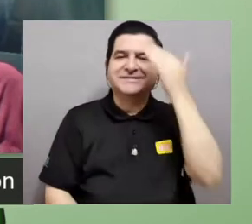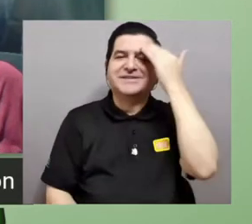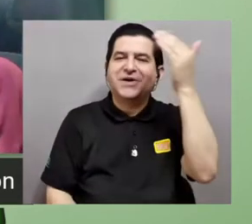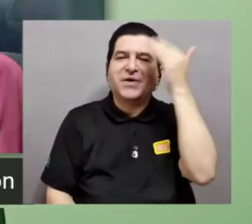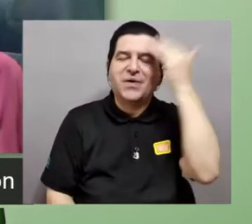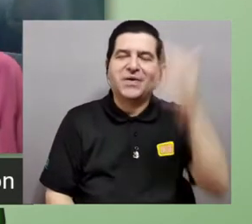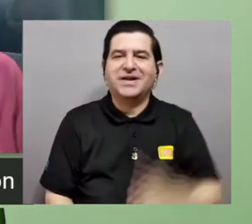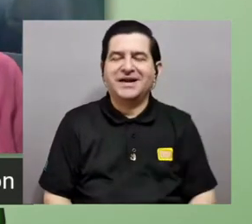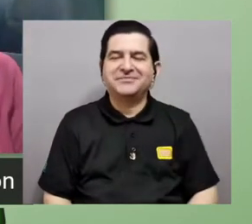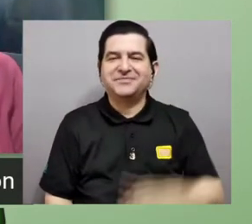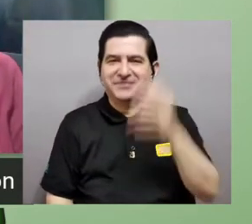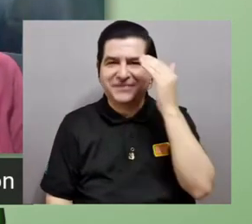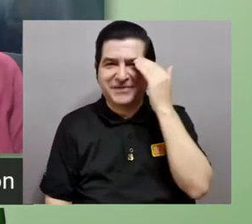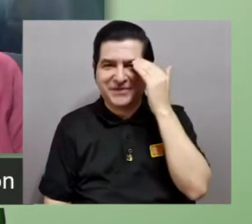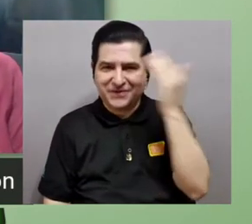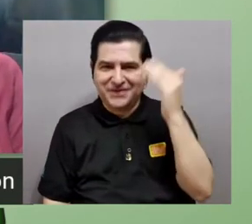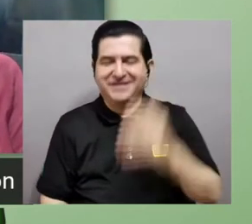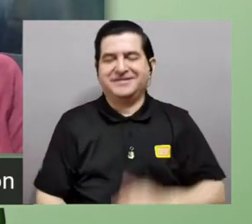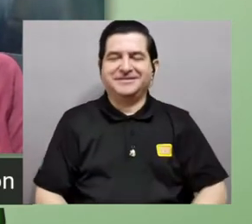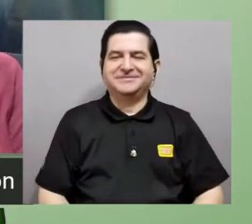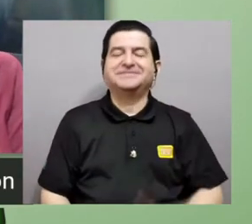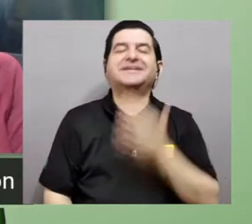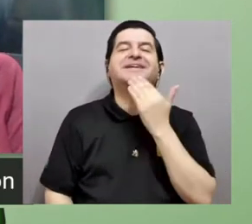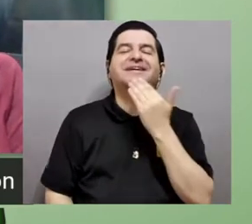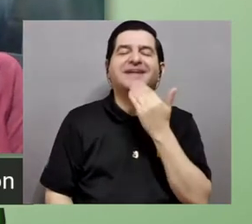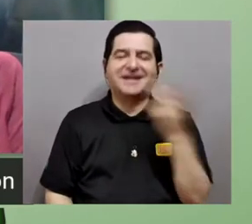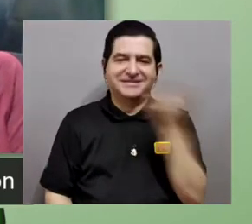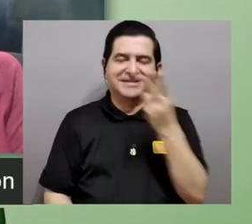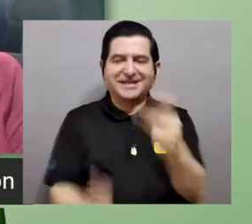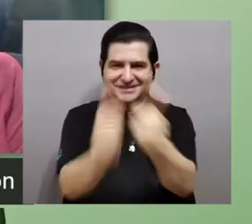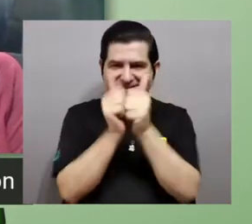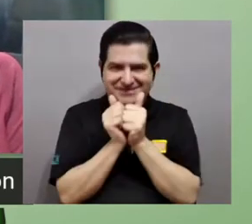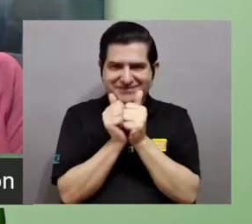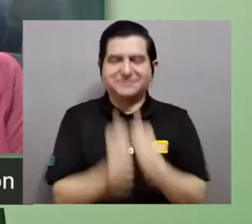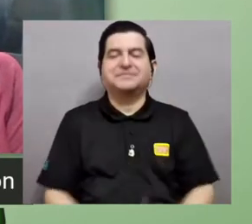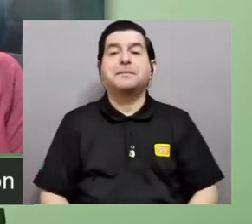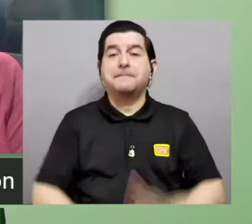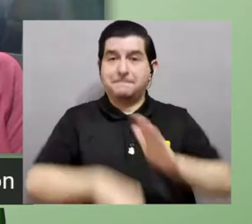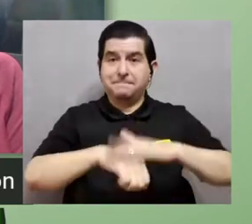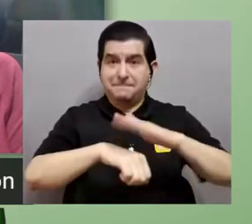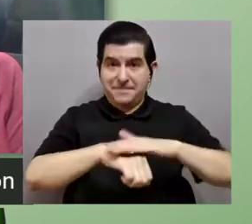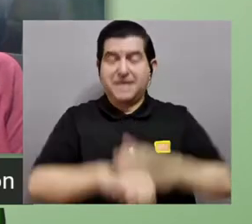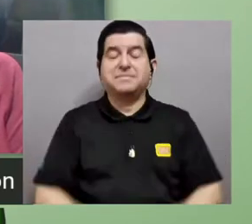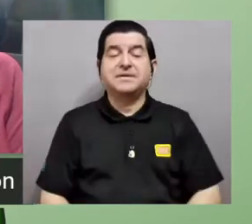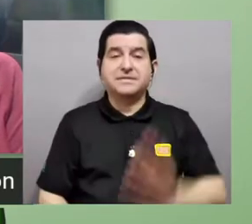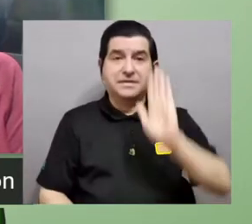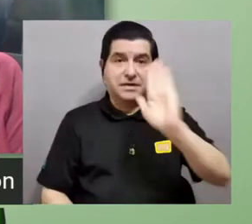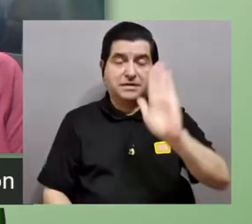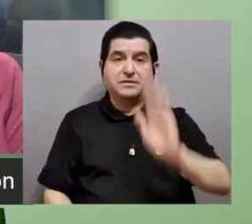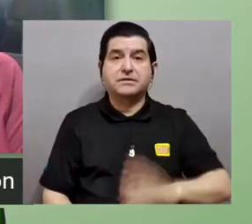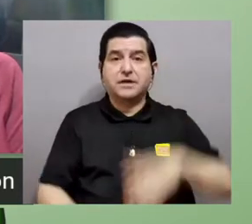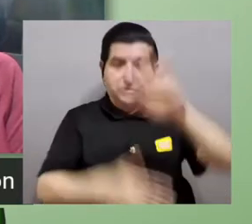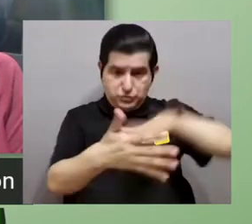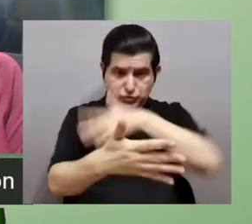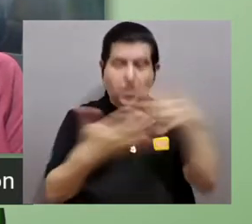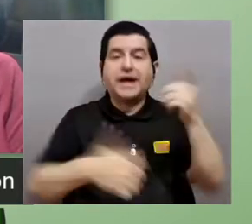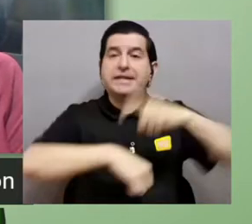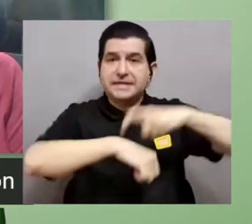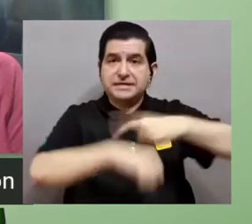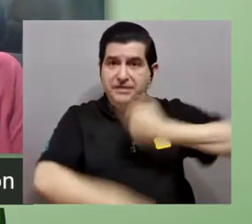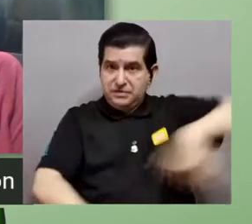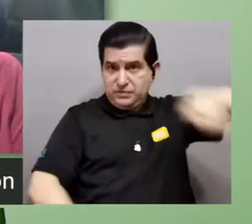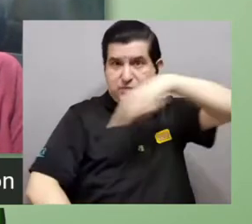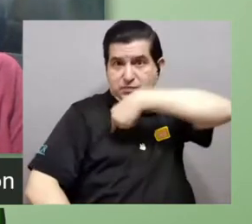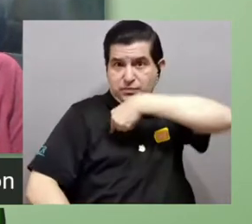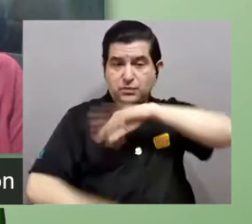Hola. Hola. Gracias por acompañarnos, por hacer este espacio en sus agendas para